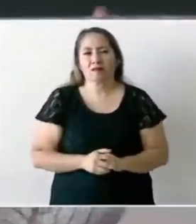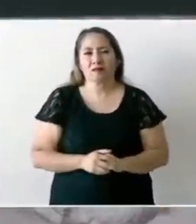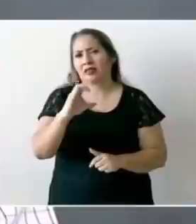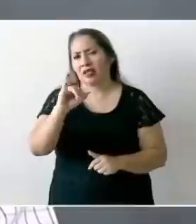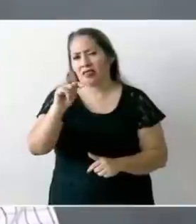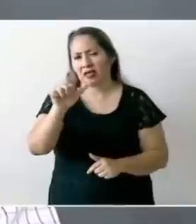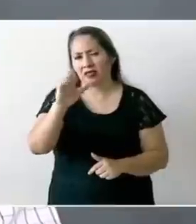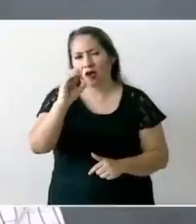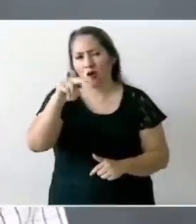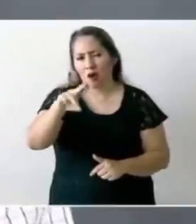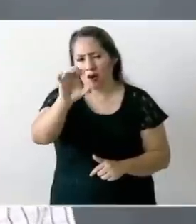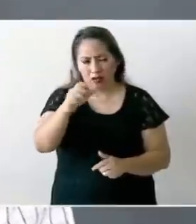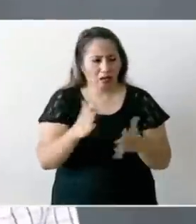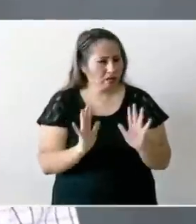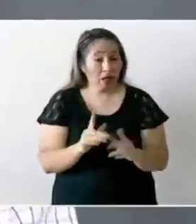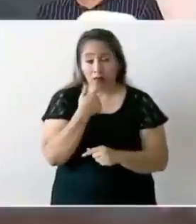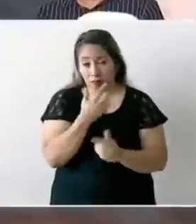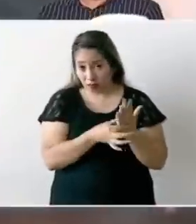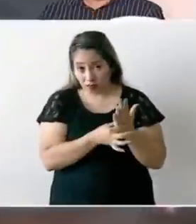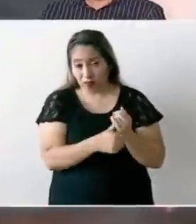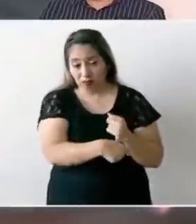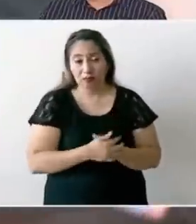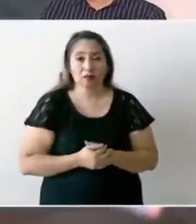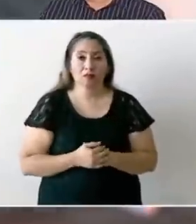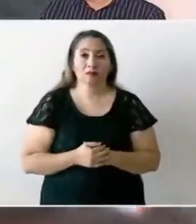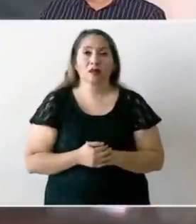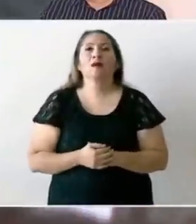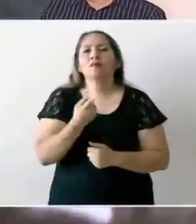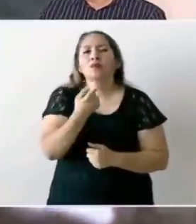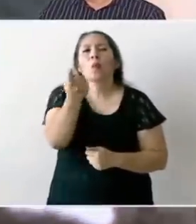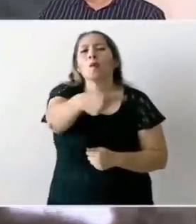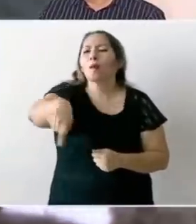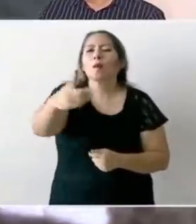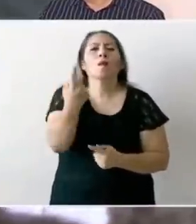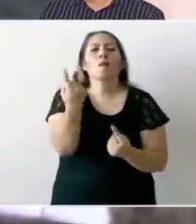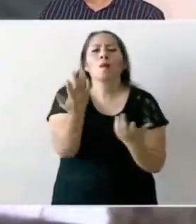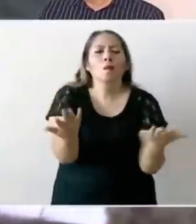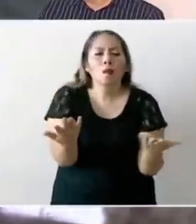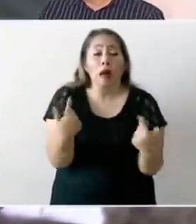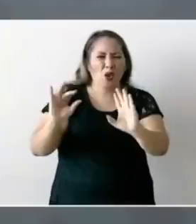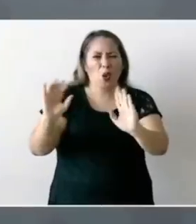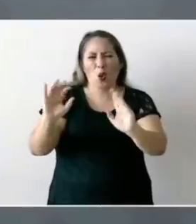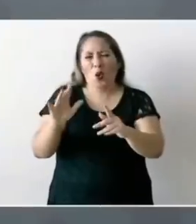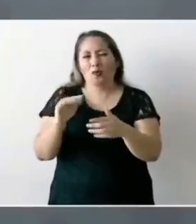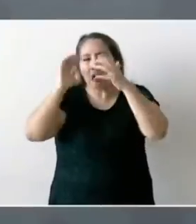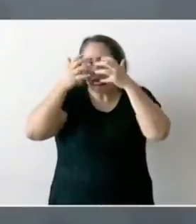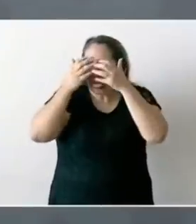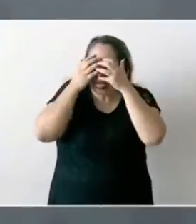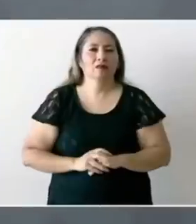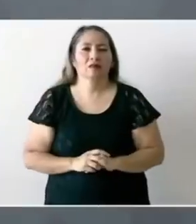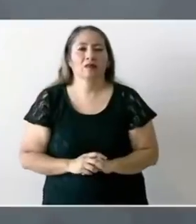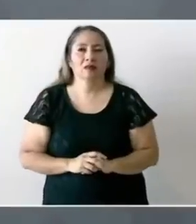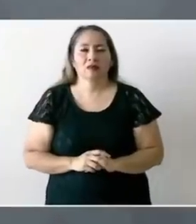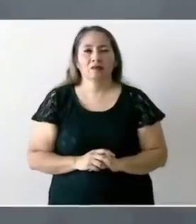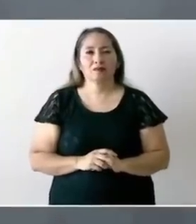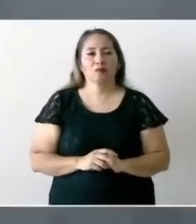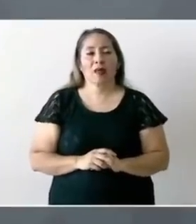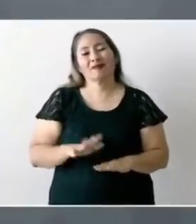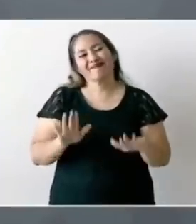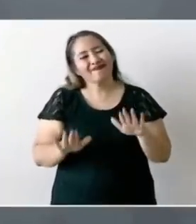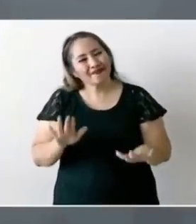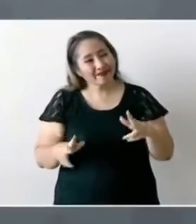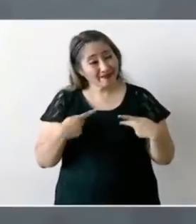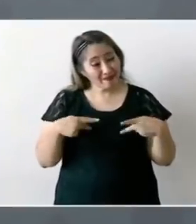Nos entrampamos. Entonces, ¿qué les pido? ¿A qué ven? Pues a que nos ayuden. Porque hay gente